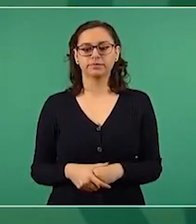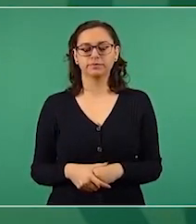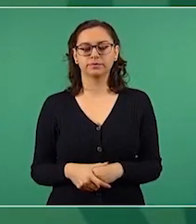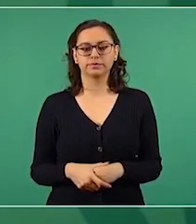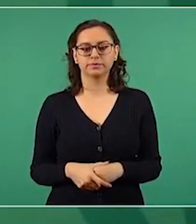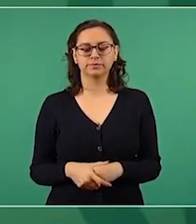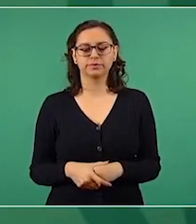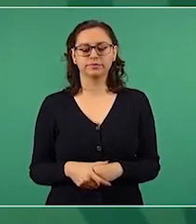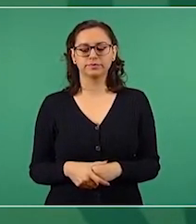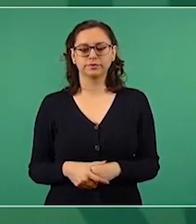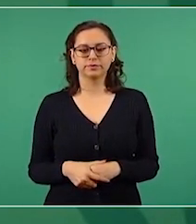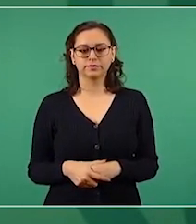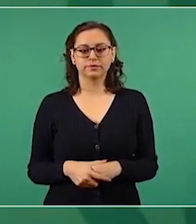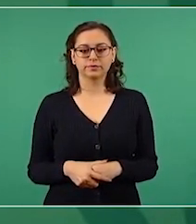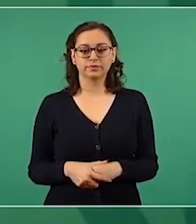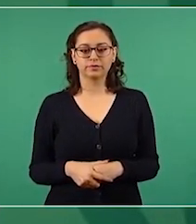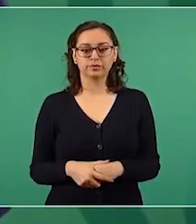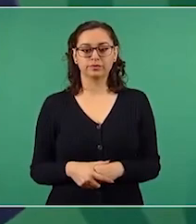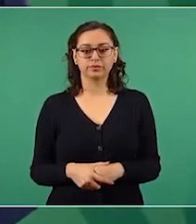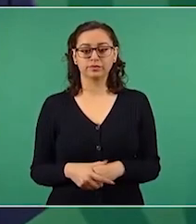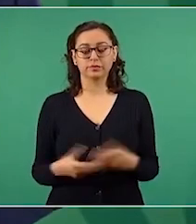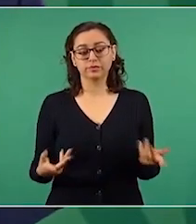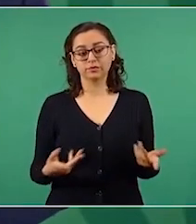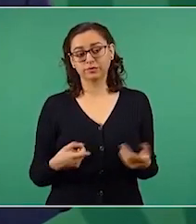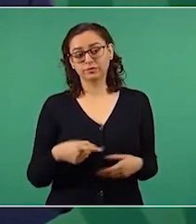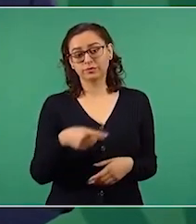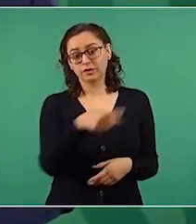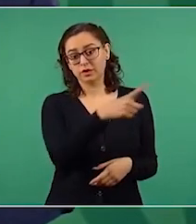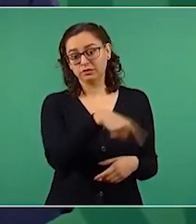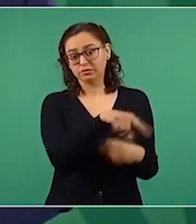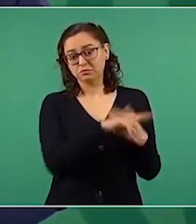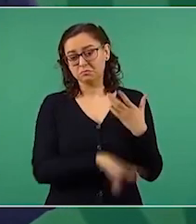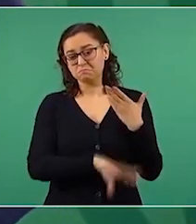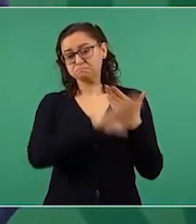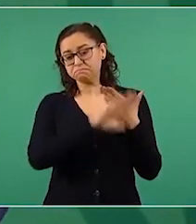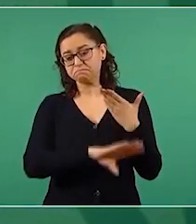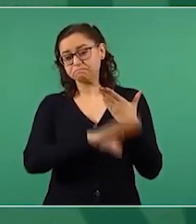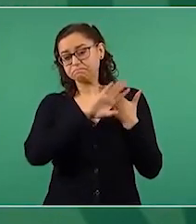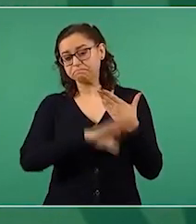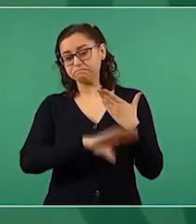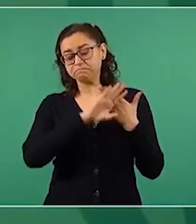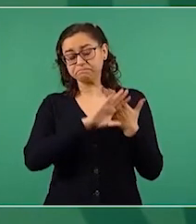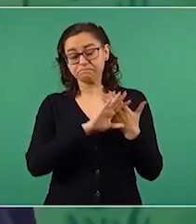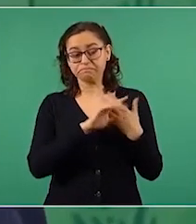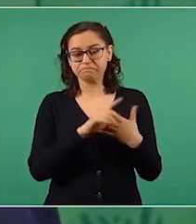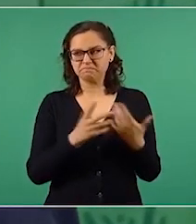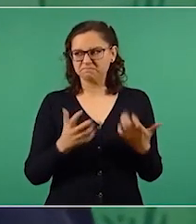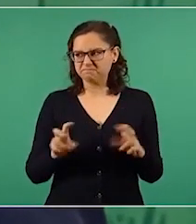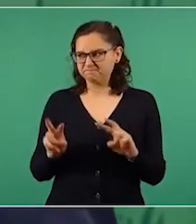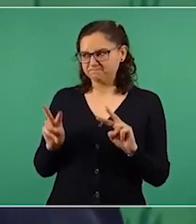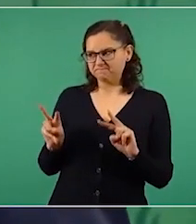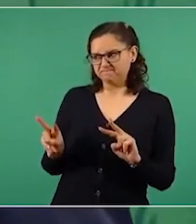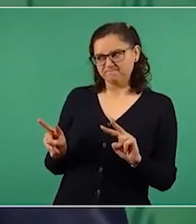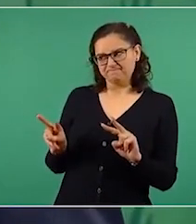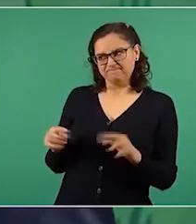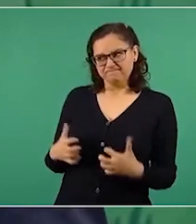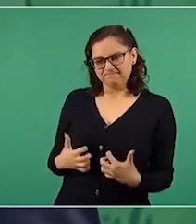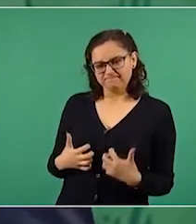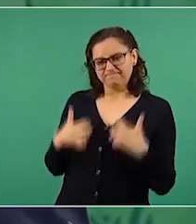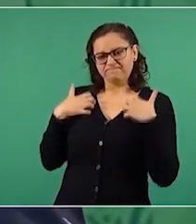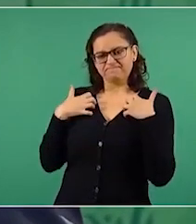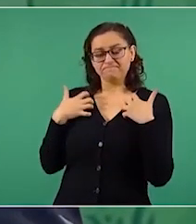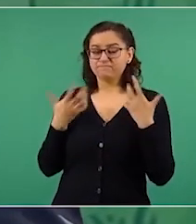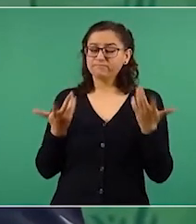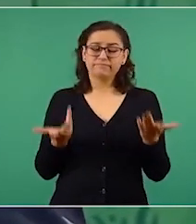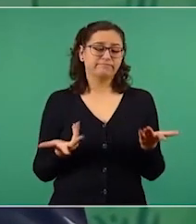Aunque no les gusta a nuestros adversarios, pero va a continuar